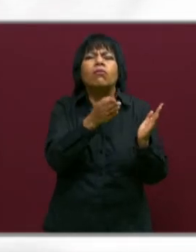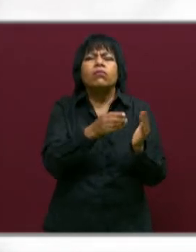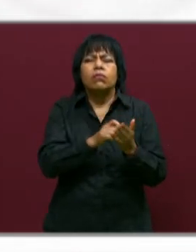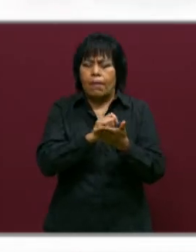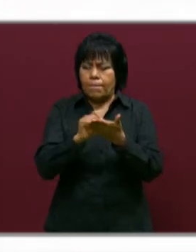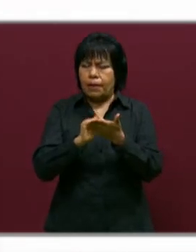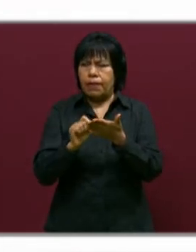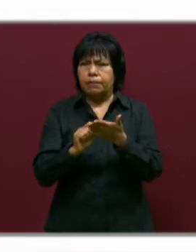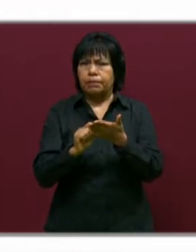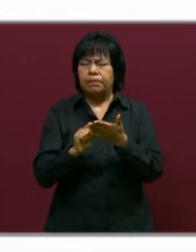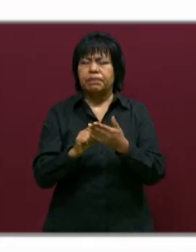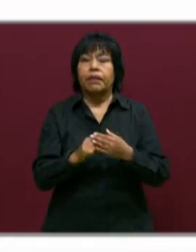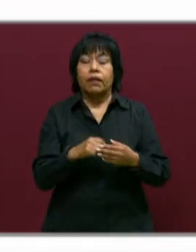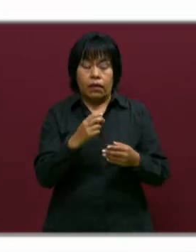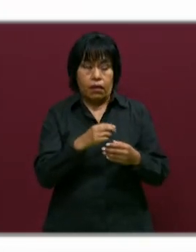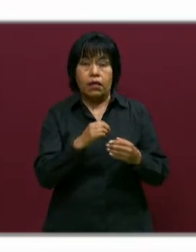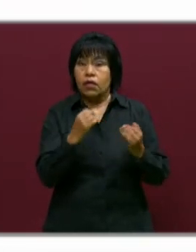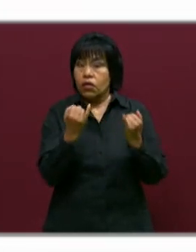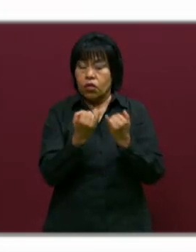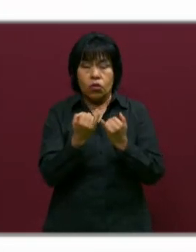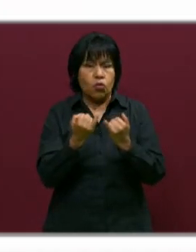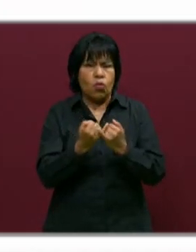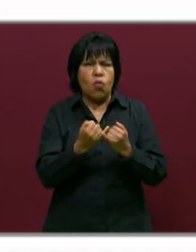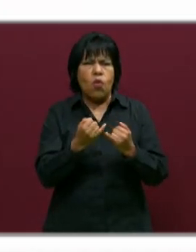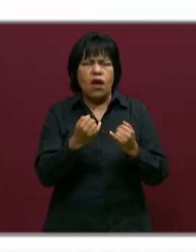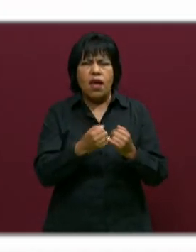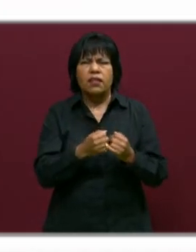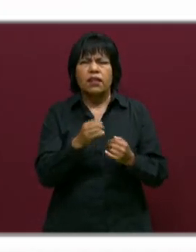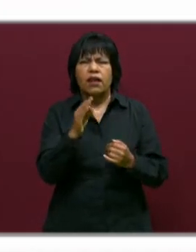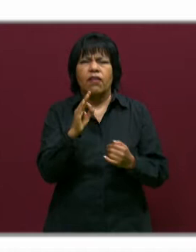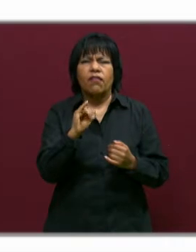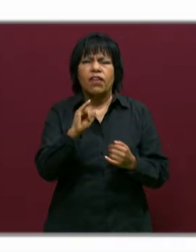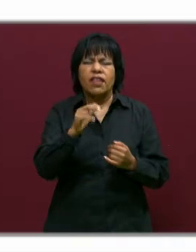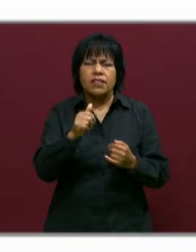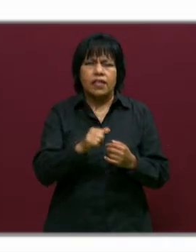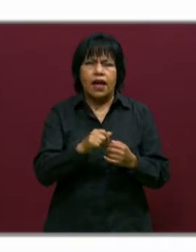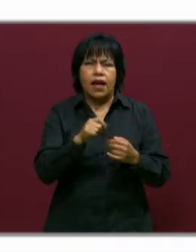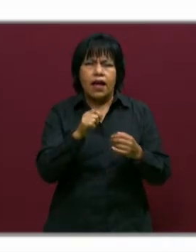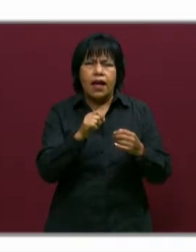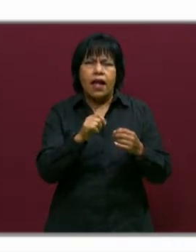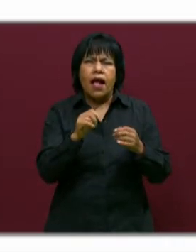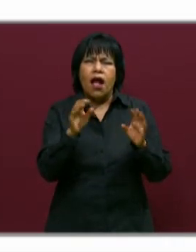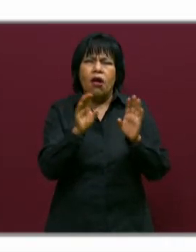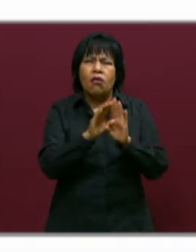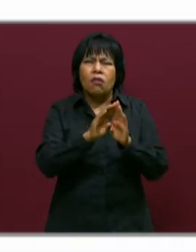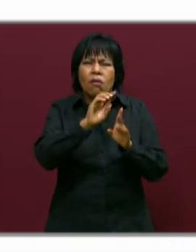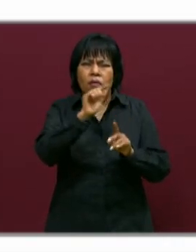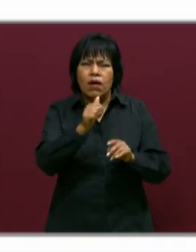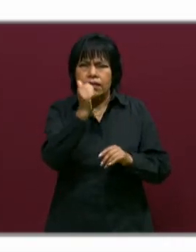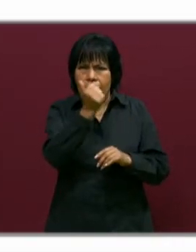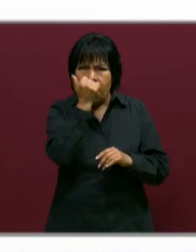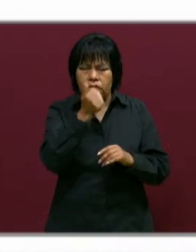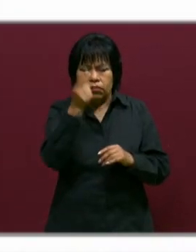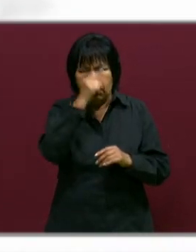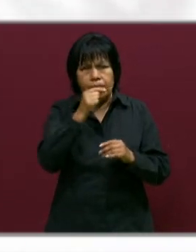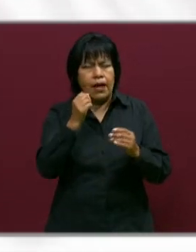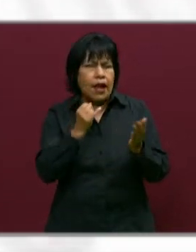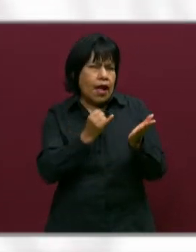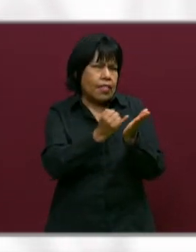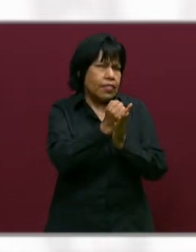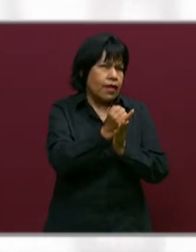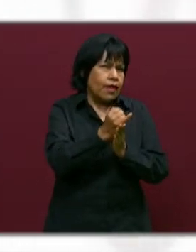consideró en esta séptima sesión las fichas descriptivas que permitirán a los docentes tomar decisiones